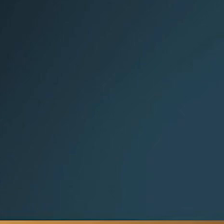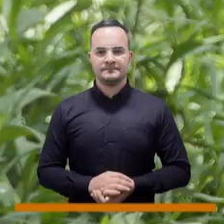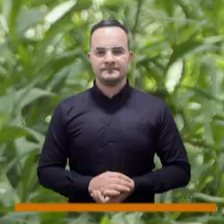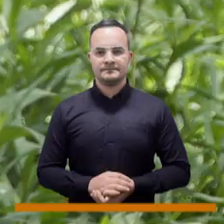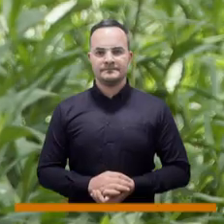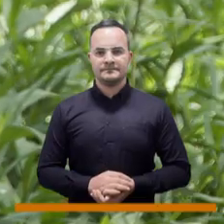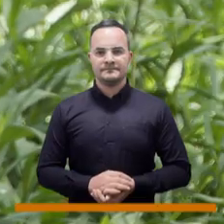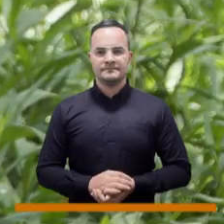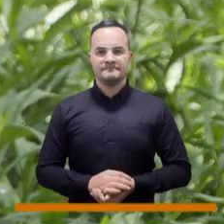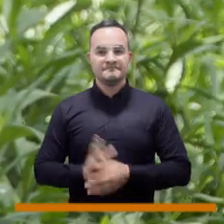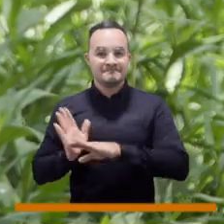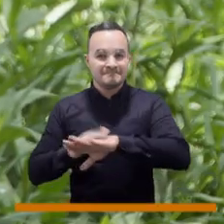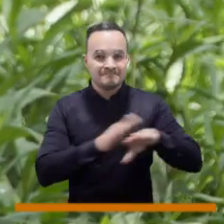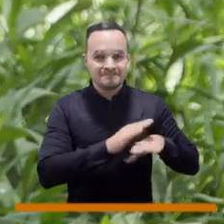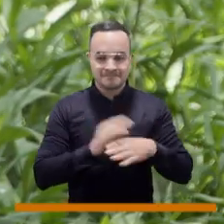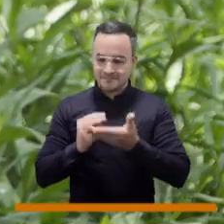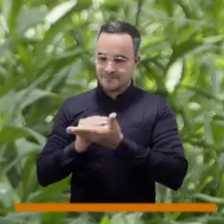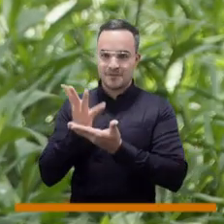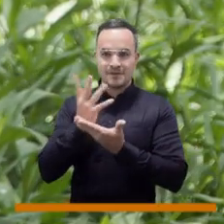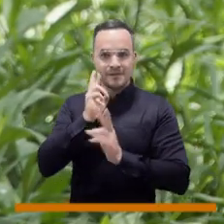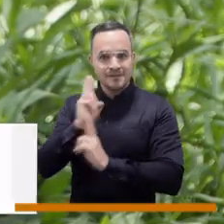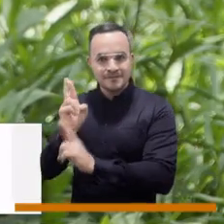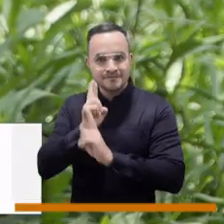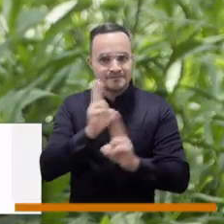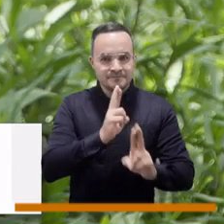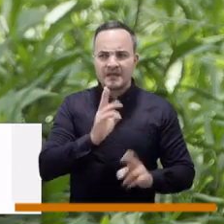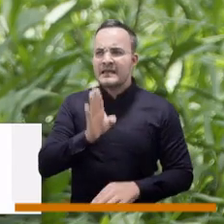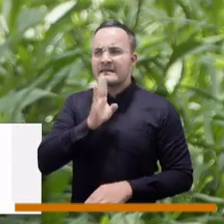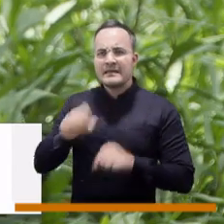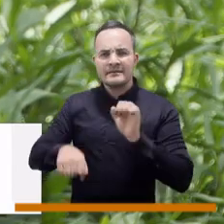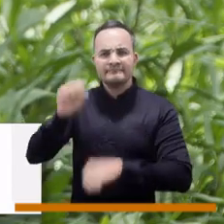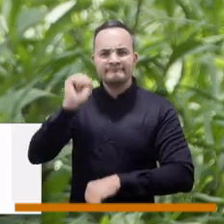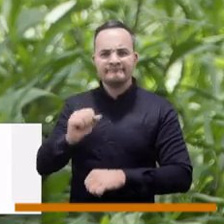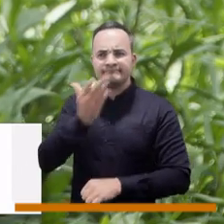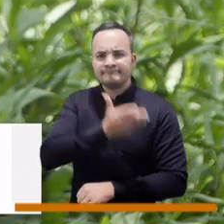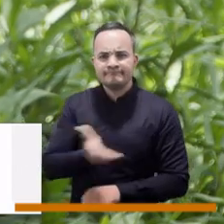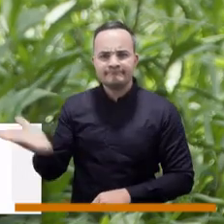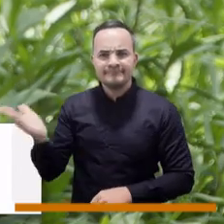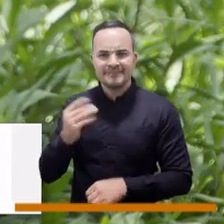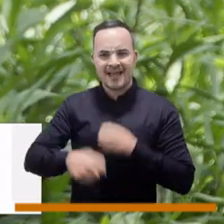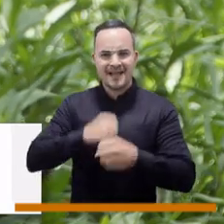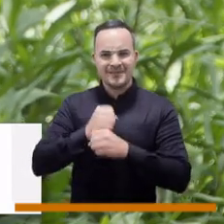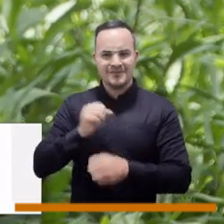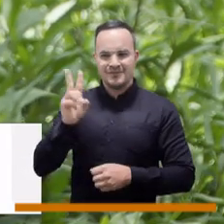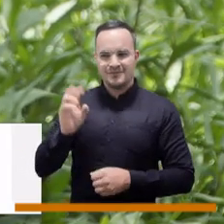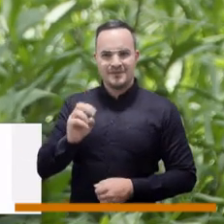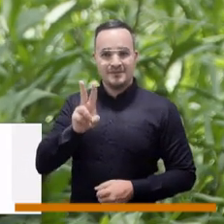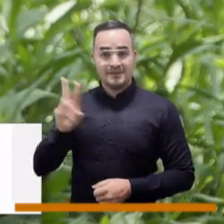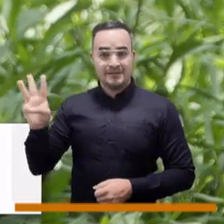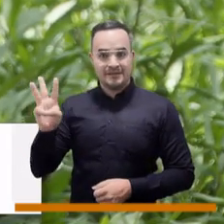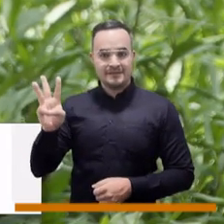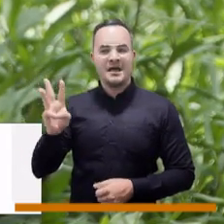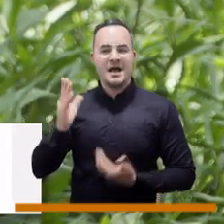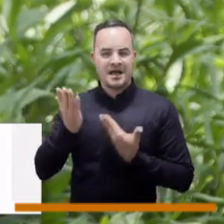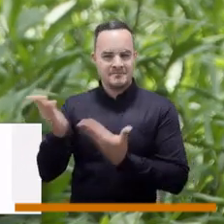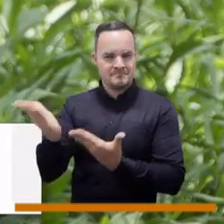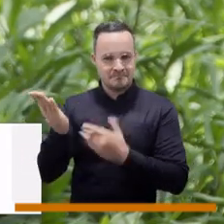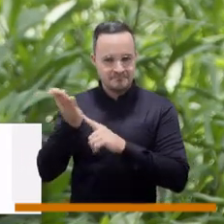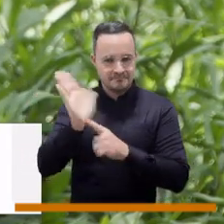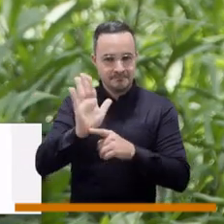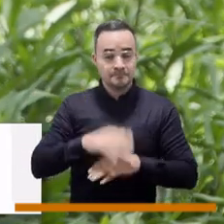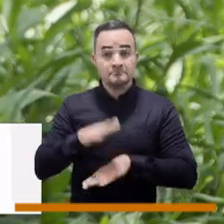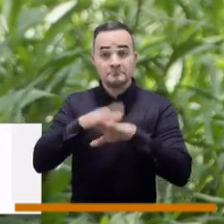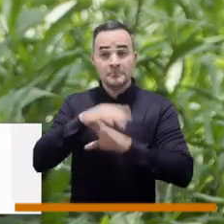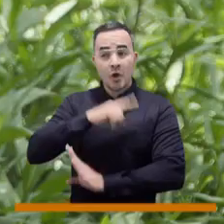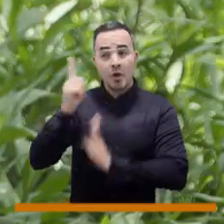Y estos son los ganadores de la distinción Orquídea-Consejo de Medellín 2023. Esta ceremonia la pueden ver completa en el